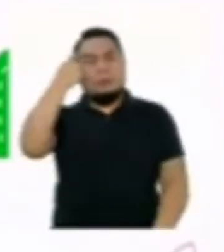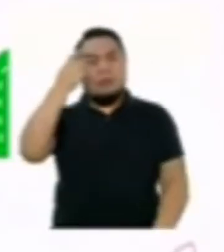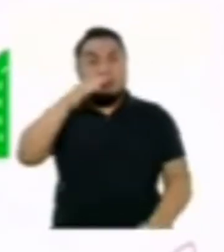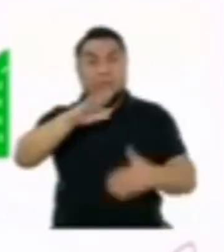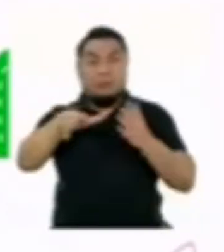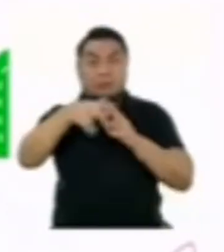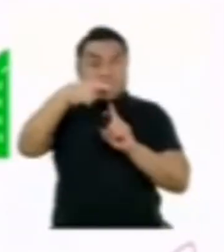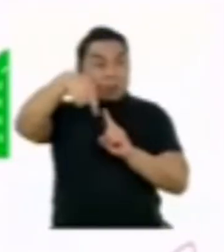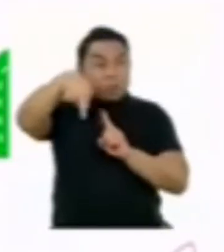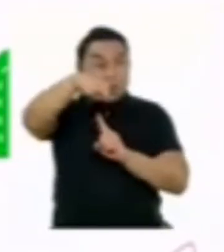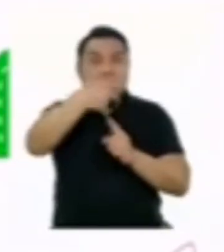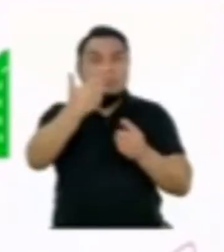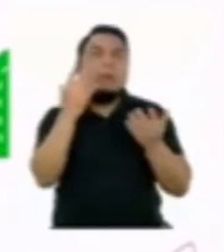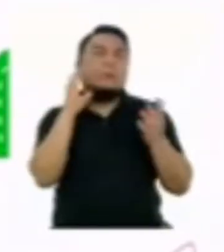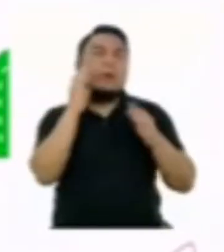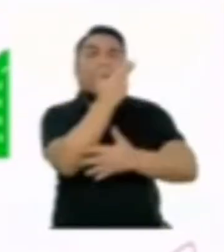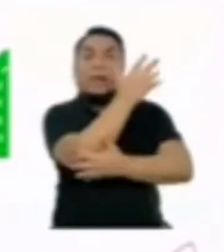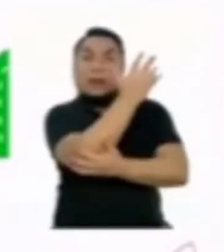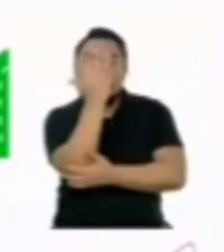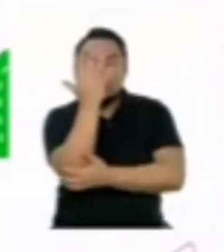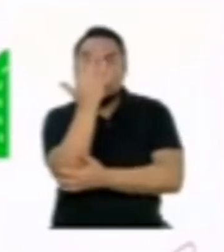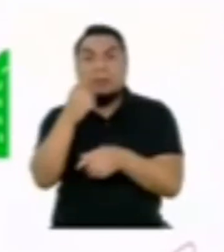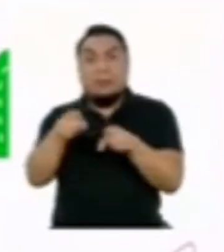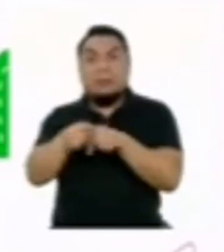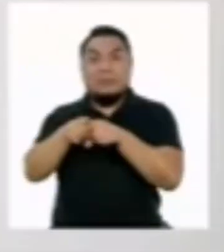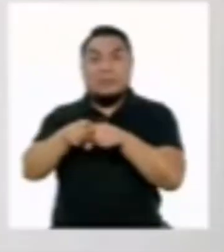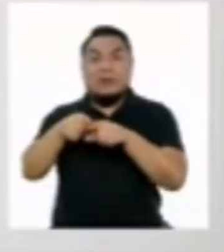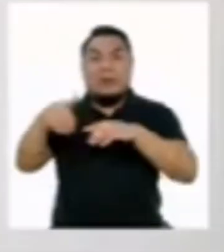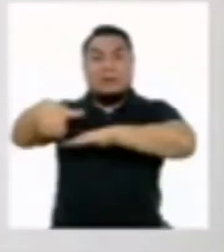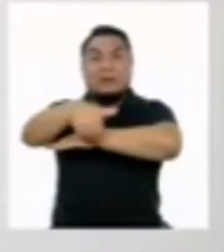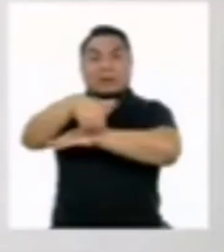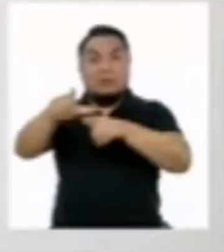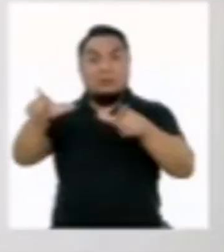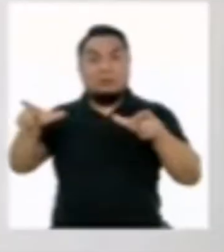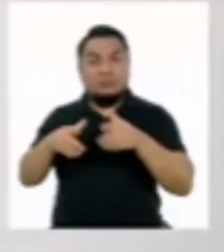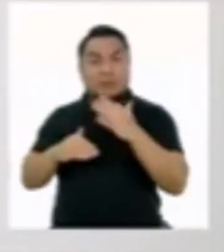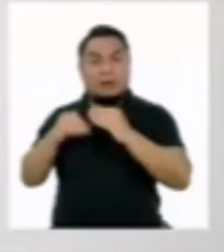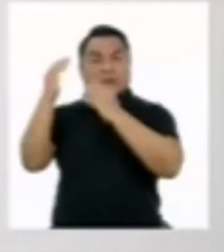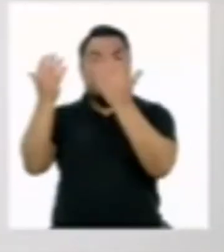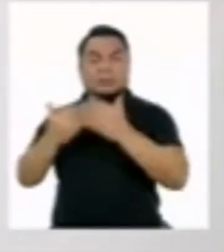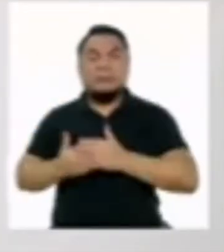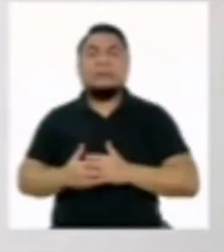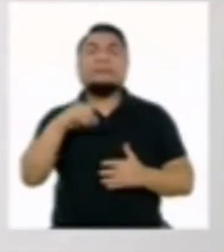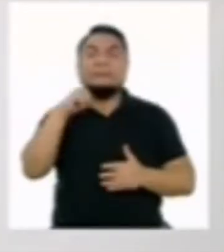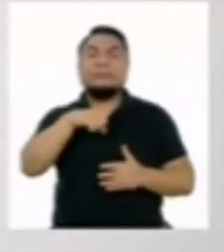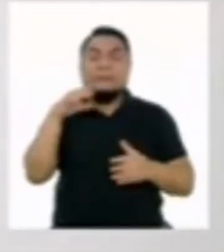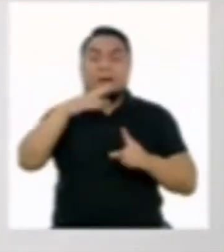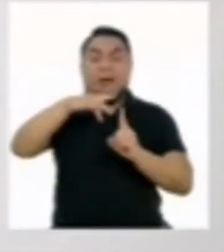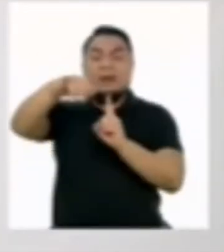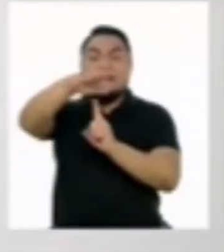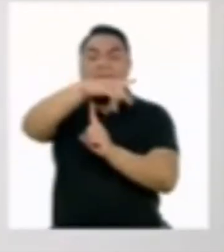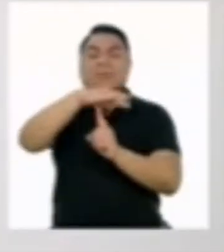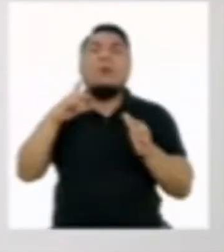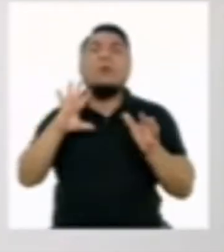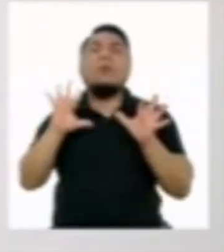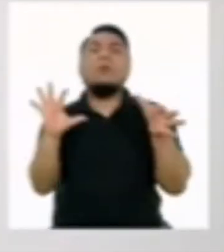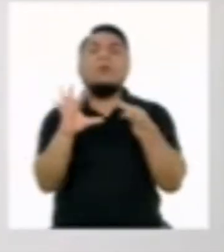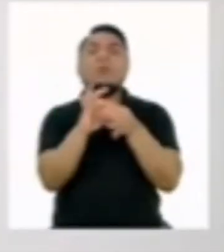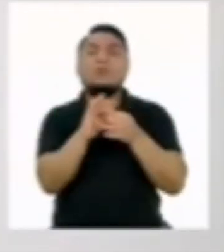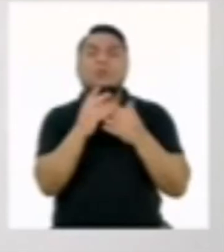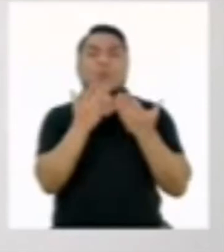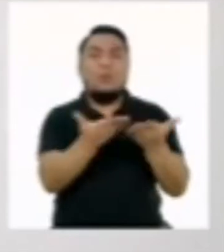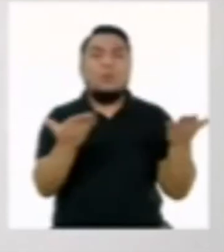rodea, la naturaleza, pero también las ciudades. El ambiente es el conjunto de condiciones naturales y